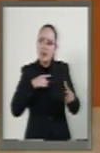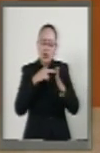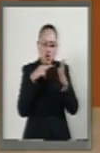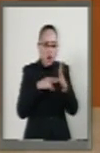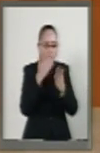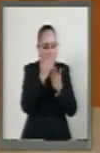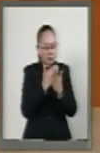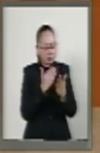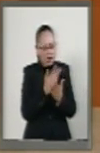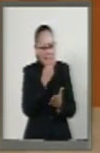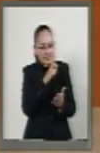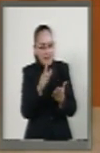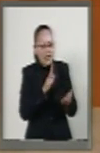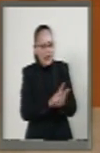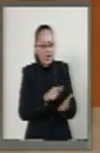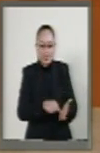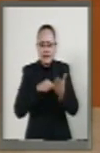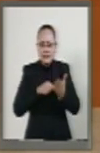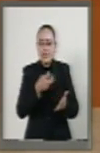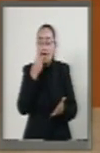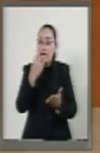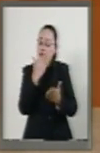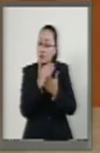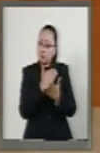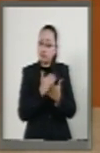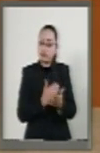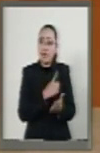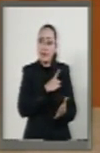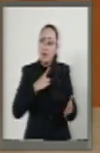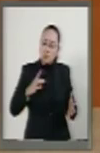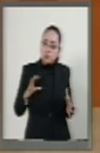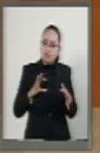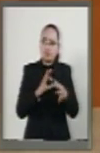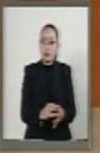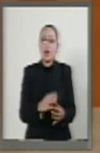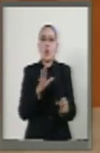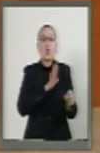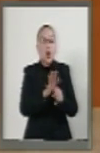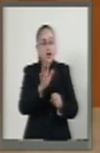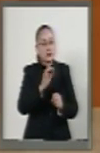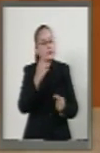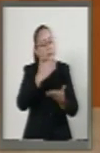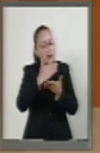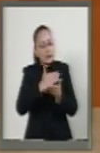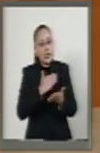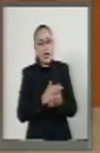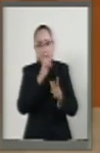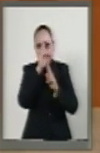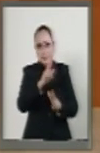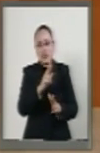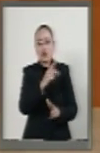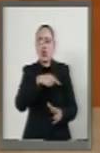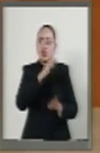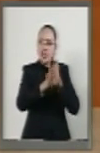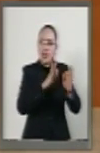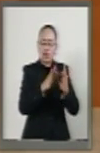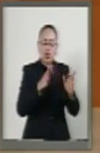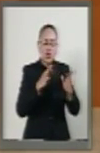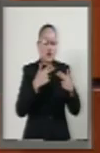reglamento de esta ley. Dicho protocolo deberá ceñirse al principio del respeto irrestricto a la dignidad humana.